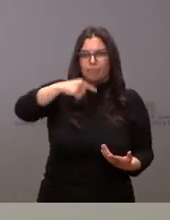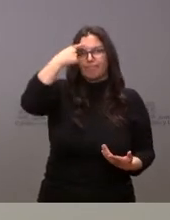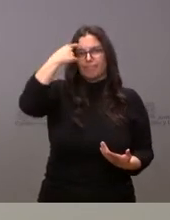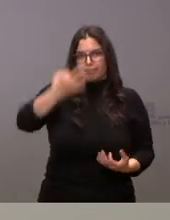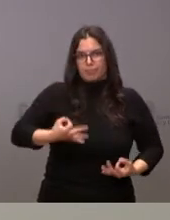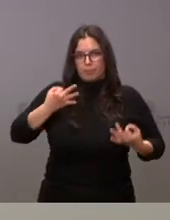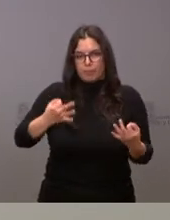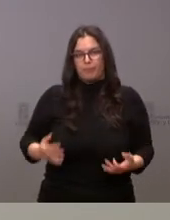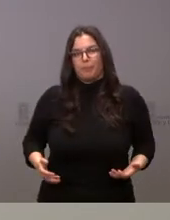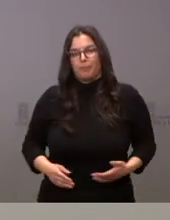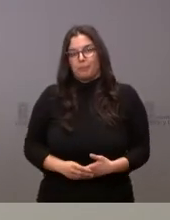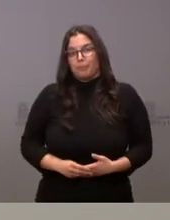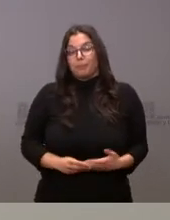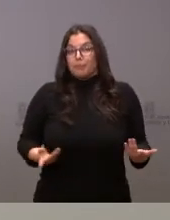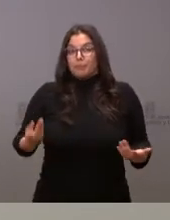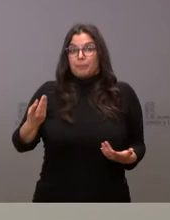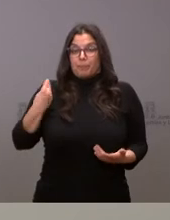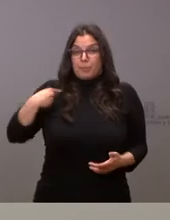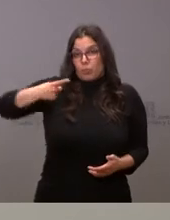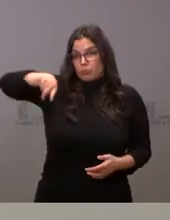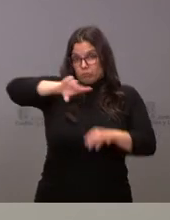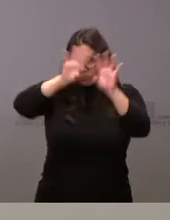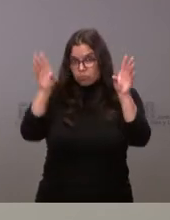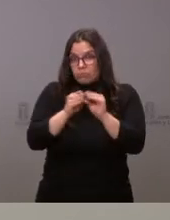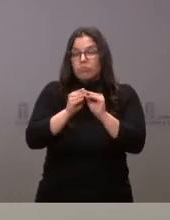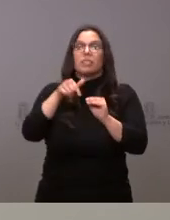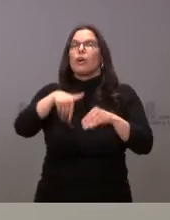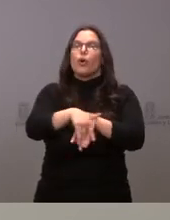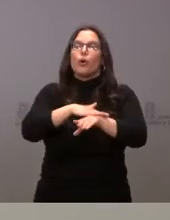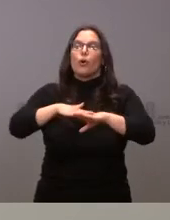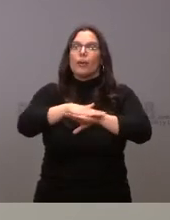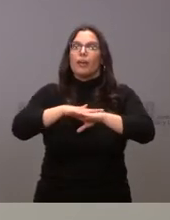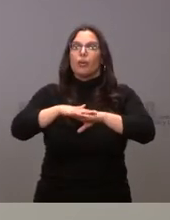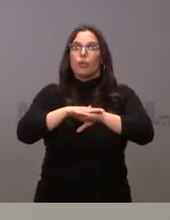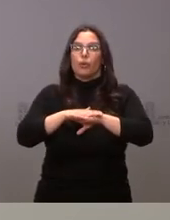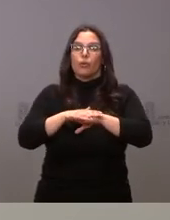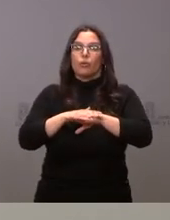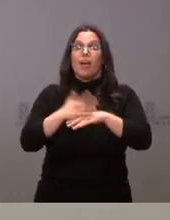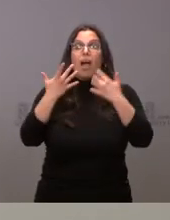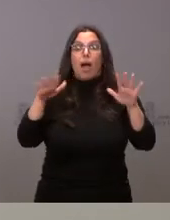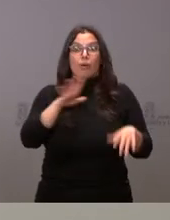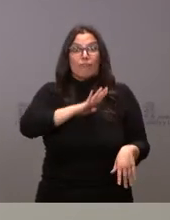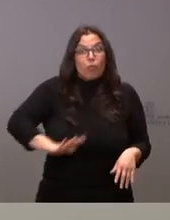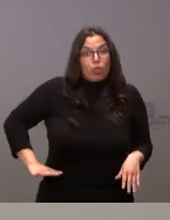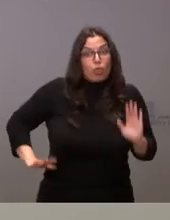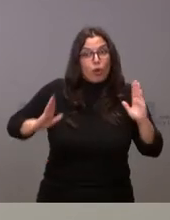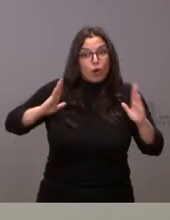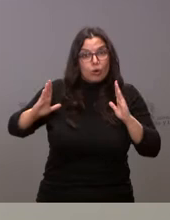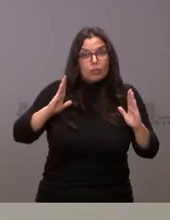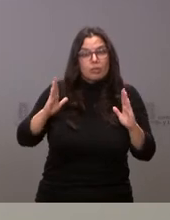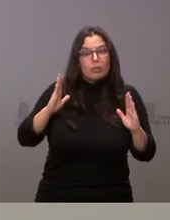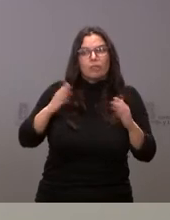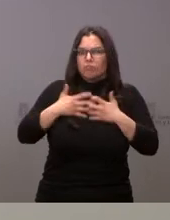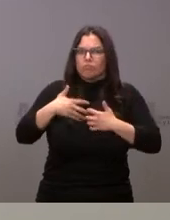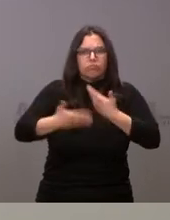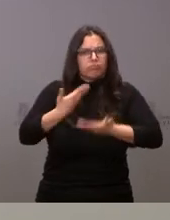presente. Como pueden ver ustedes en síntesis, este es un Gobierno que, aún estando en funciones, funciona, sigue